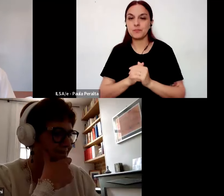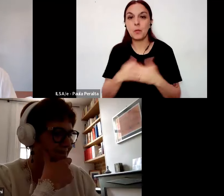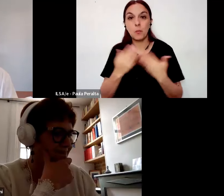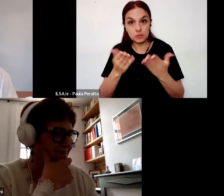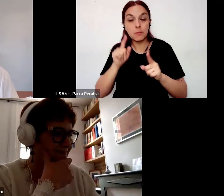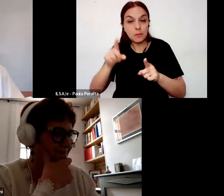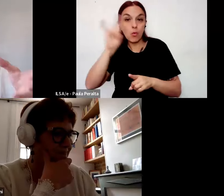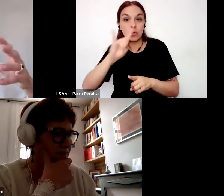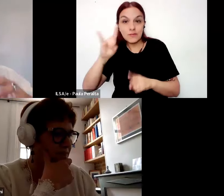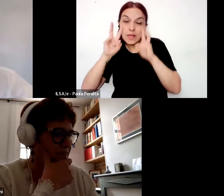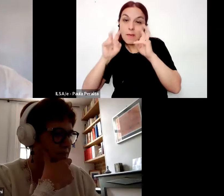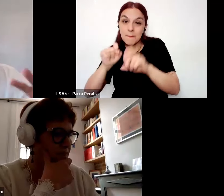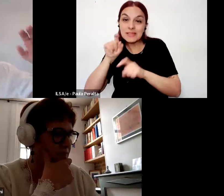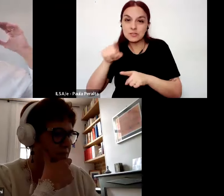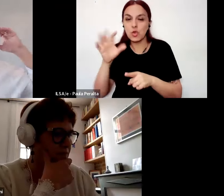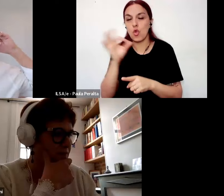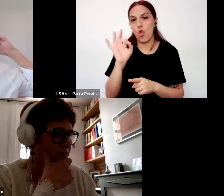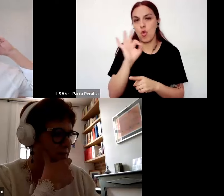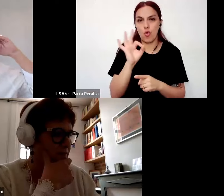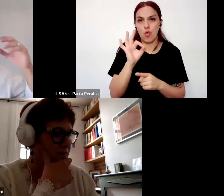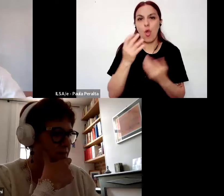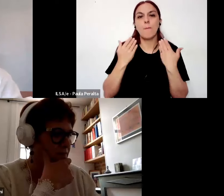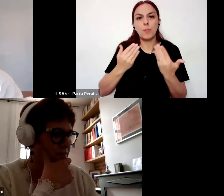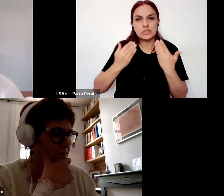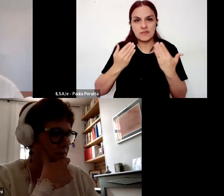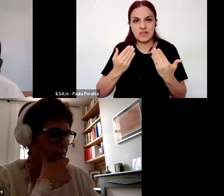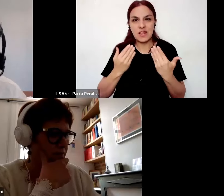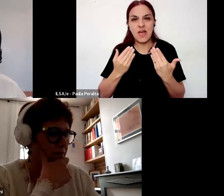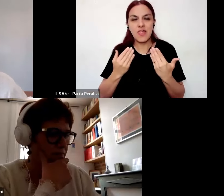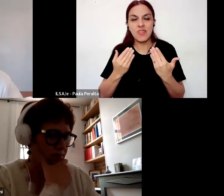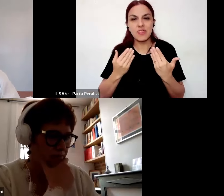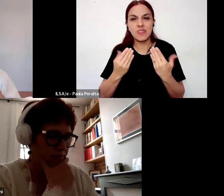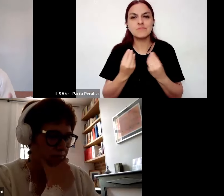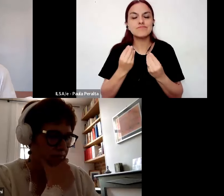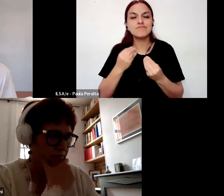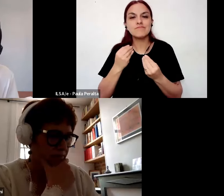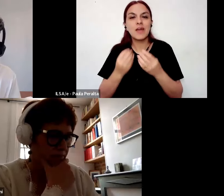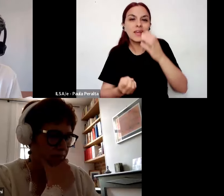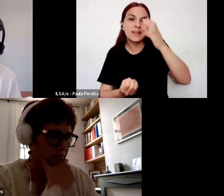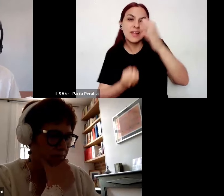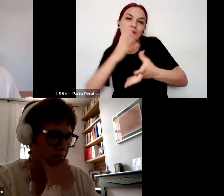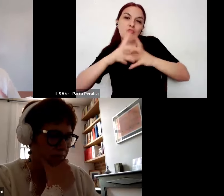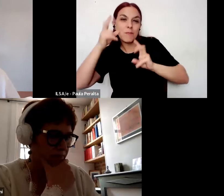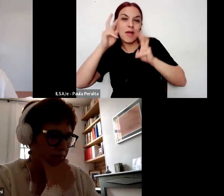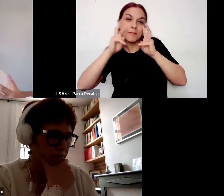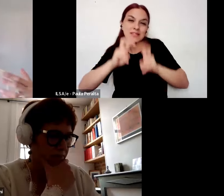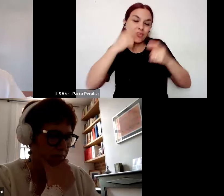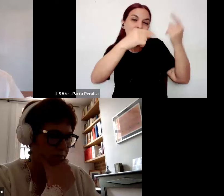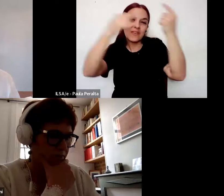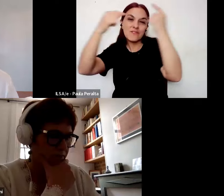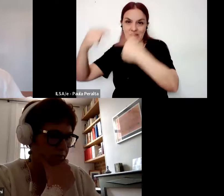las universidades o la posibilidad de desarrollar formas de investigación otras que